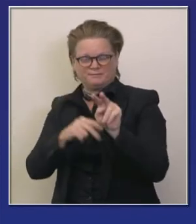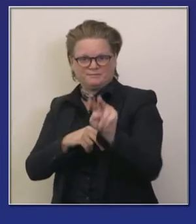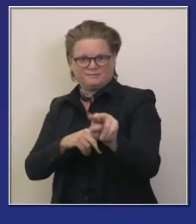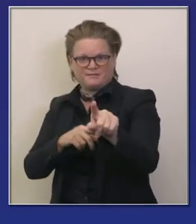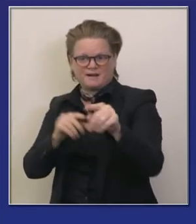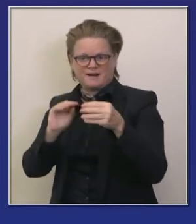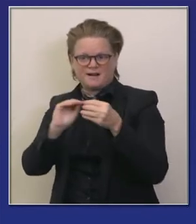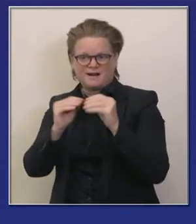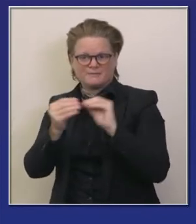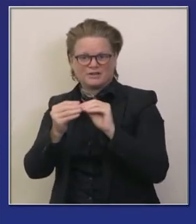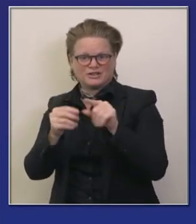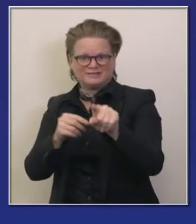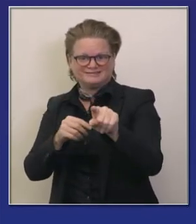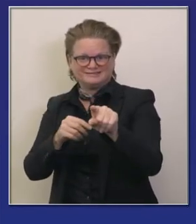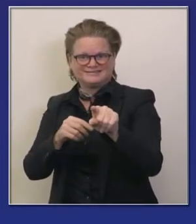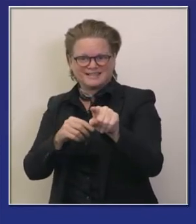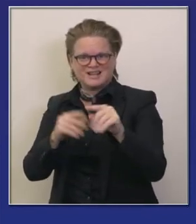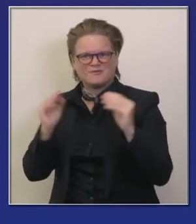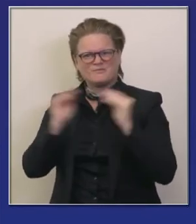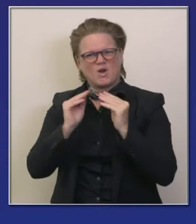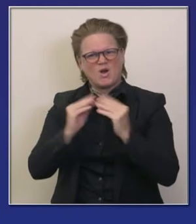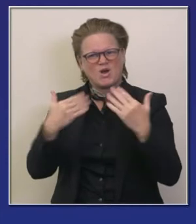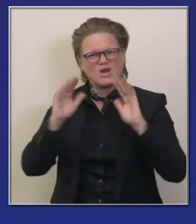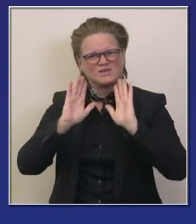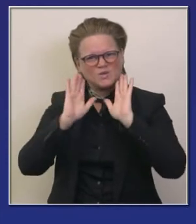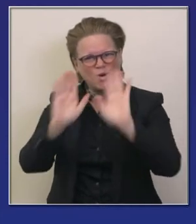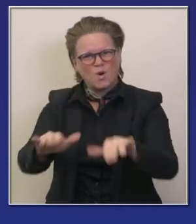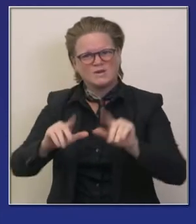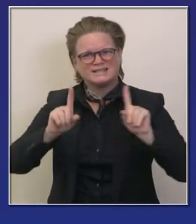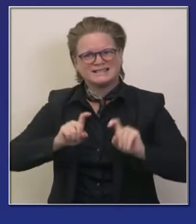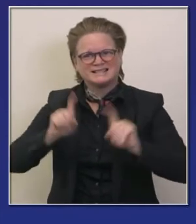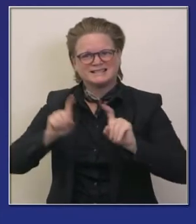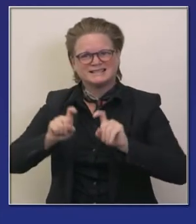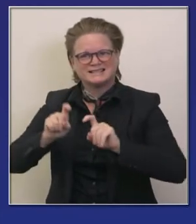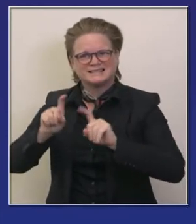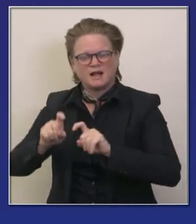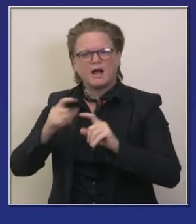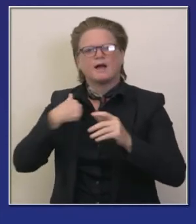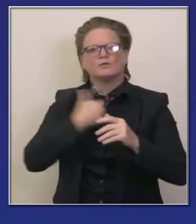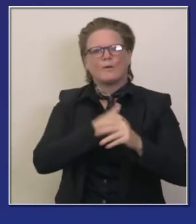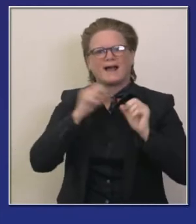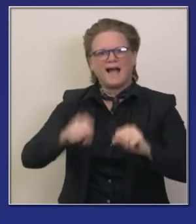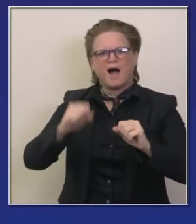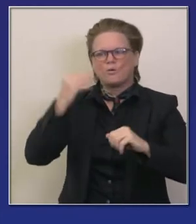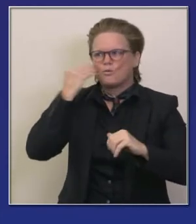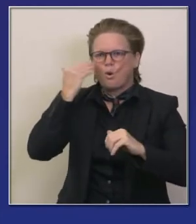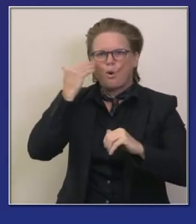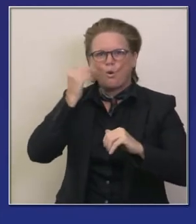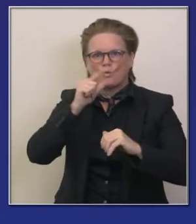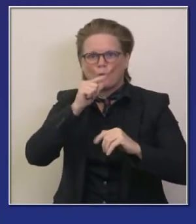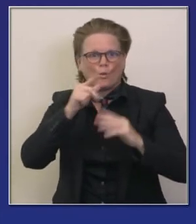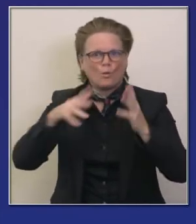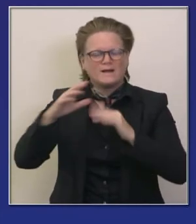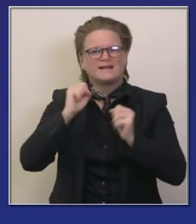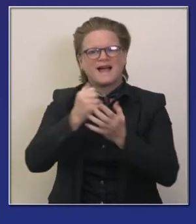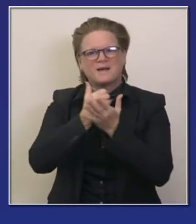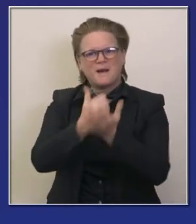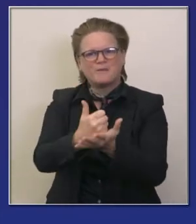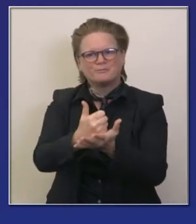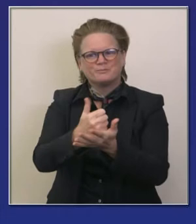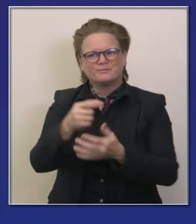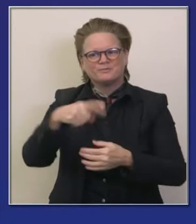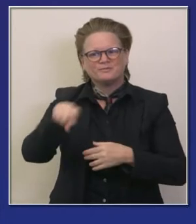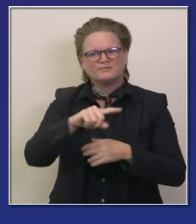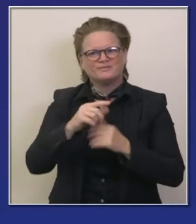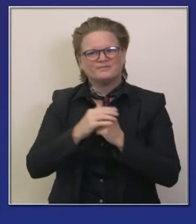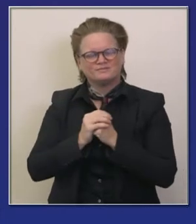siguen ascendiendo y tenemos estamos comprometidos a abrir ese laboratorio en el sur de